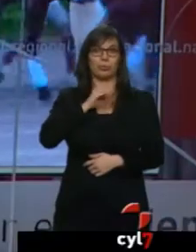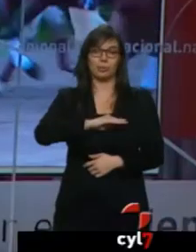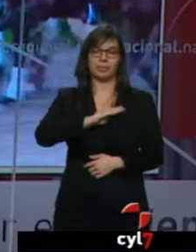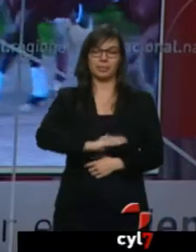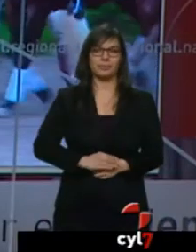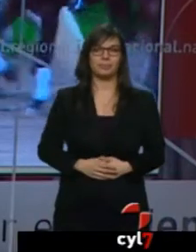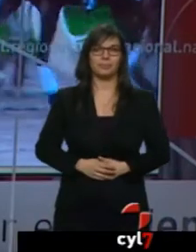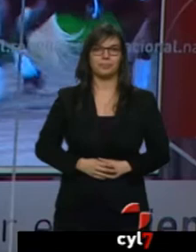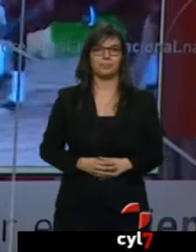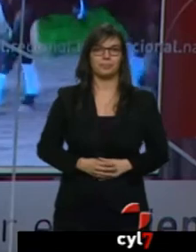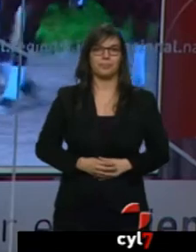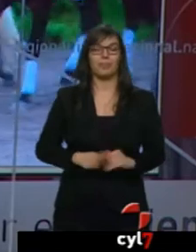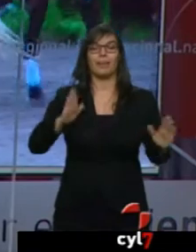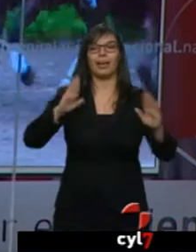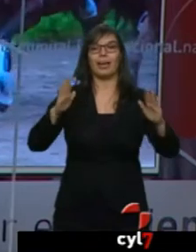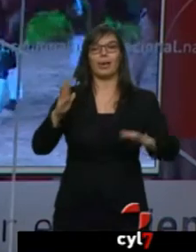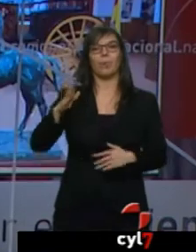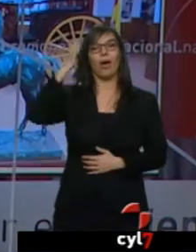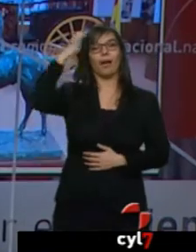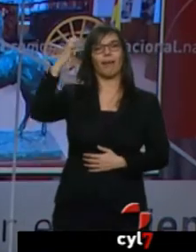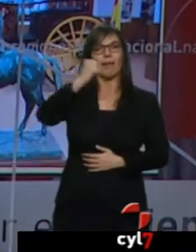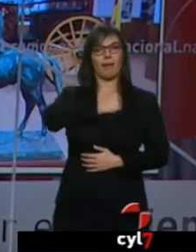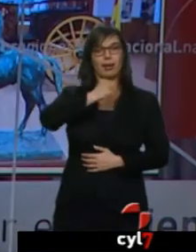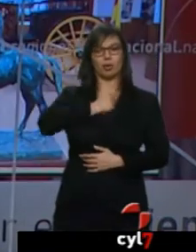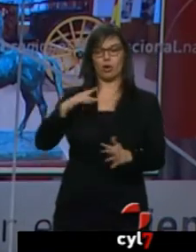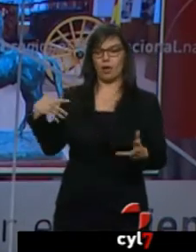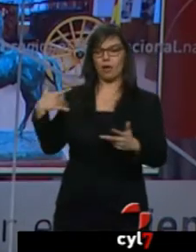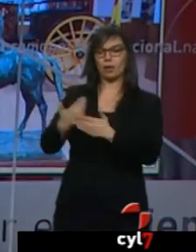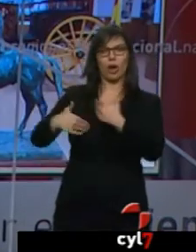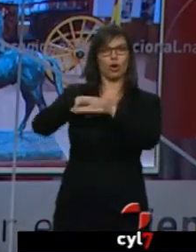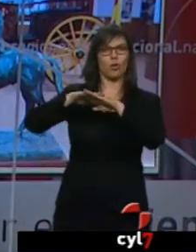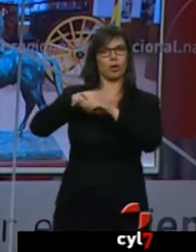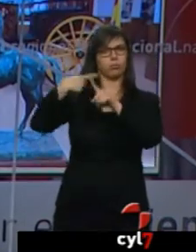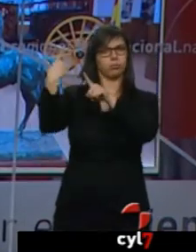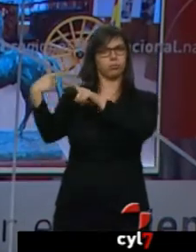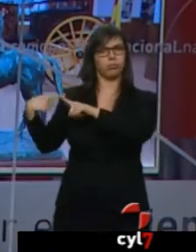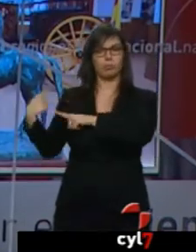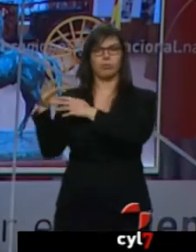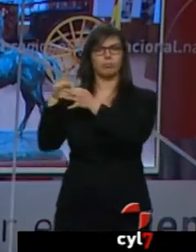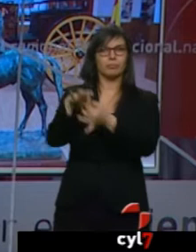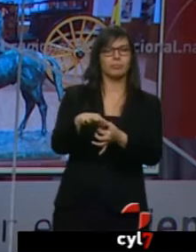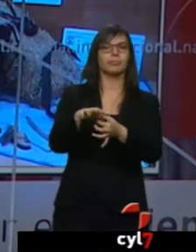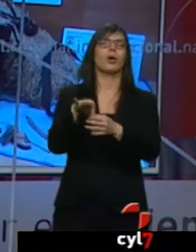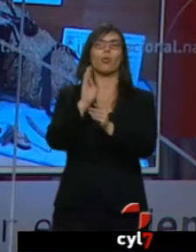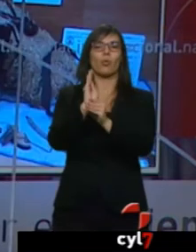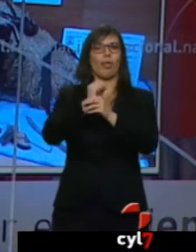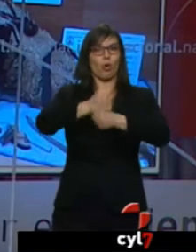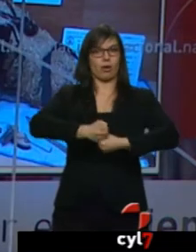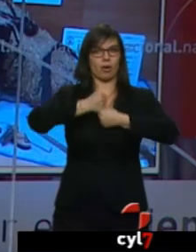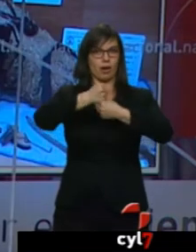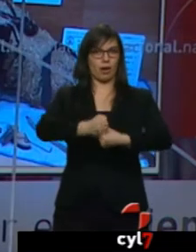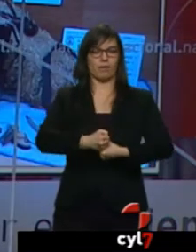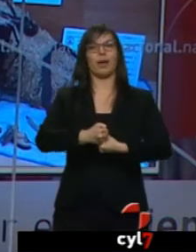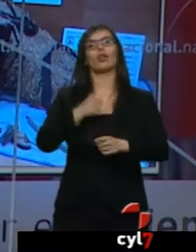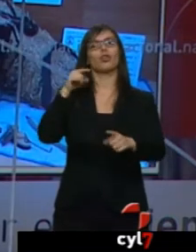Desde la época de los Reyes Católicos, los distintos gobiernos han estado vinculados de una u otra forma a la cría de caballos para las Fuerzas